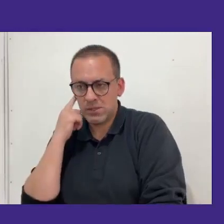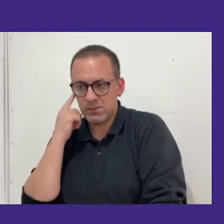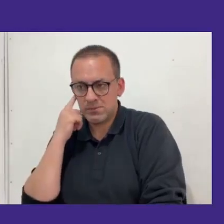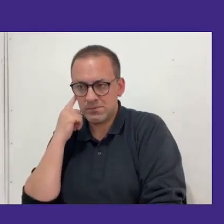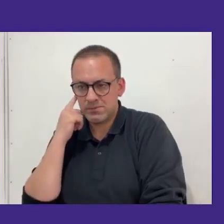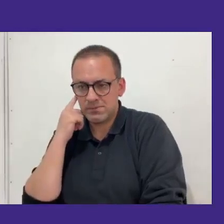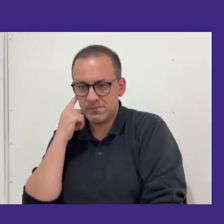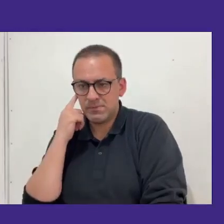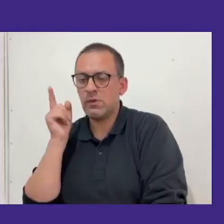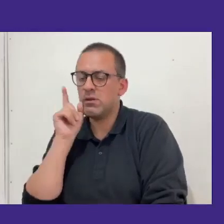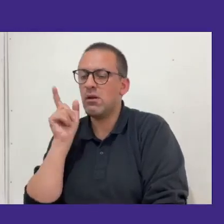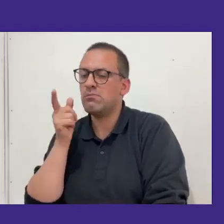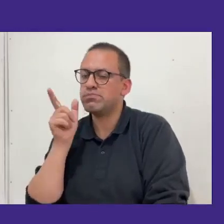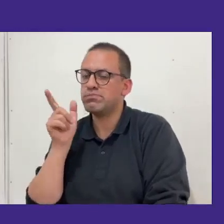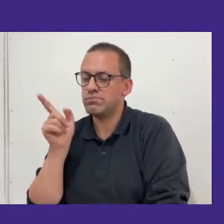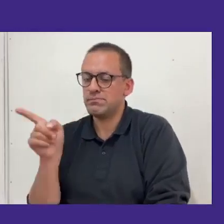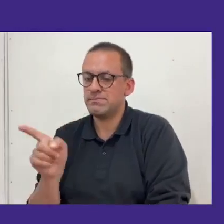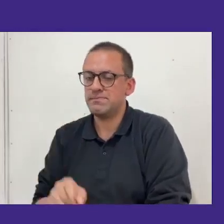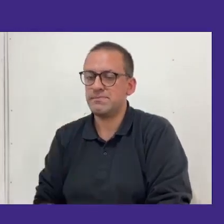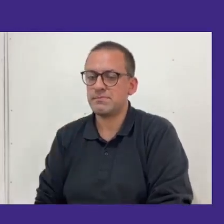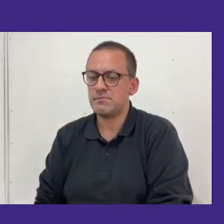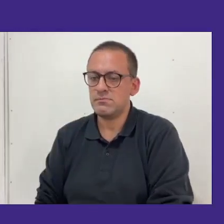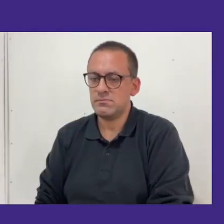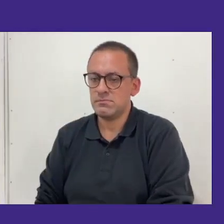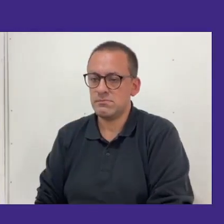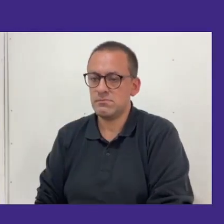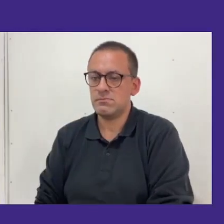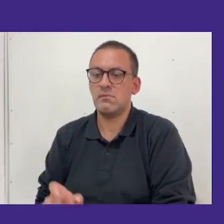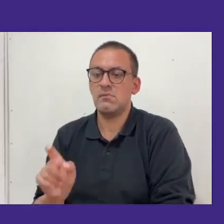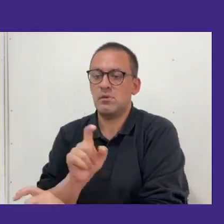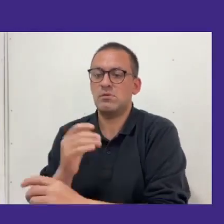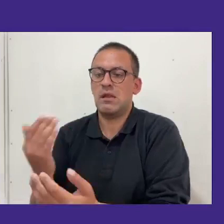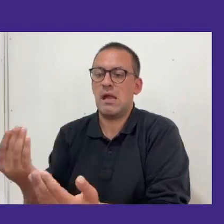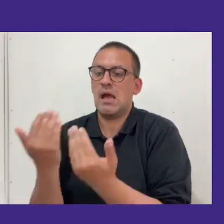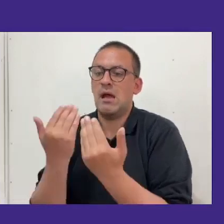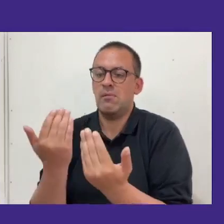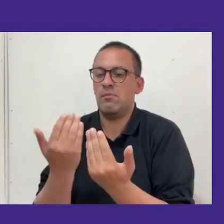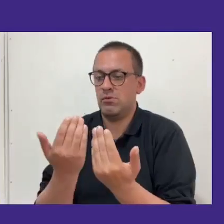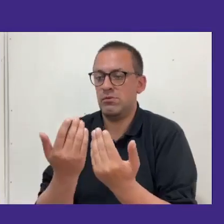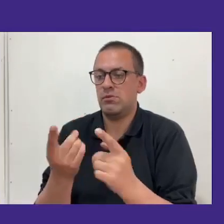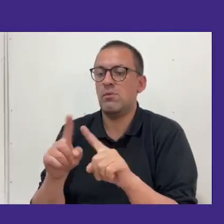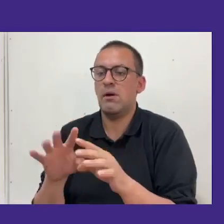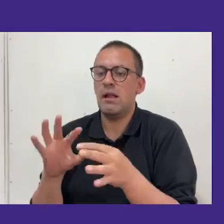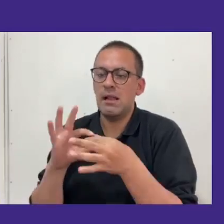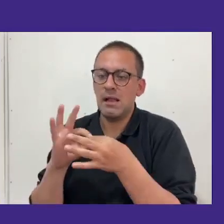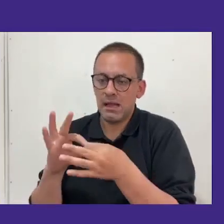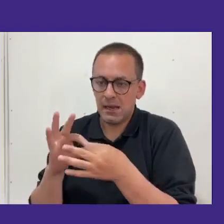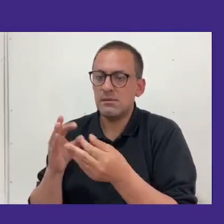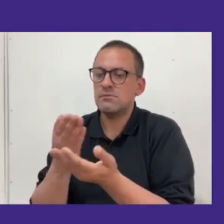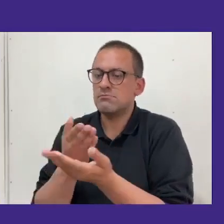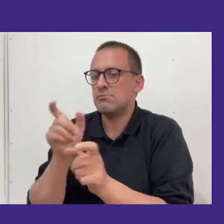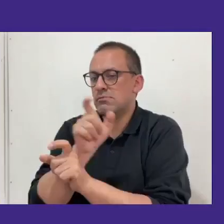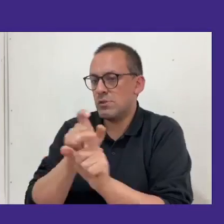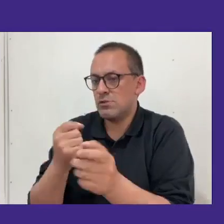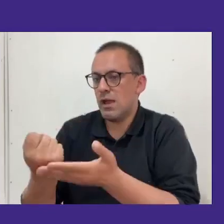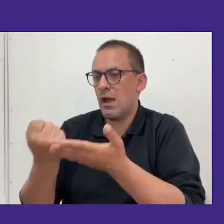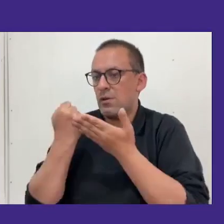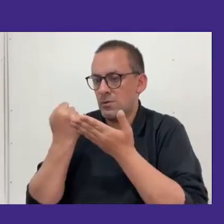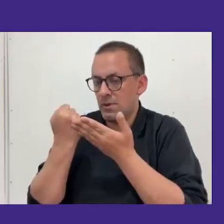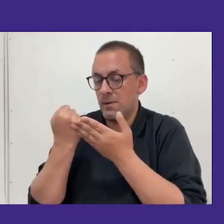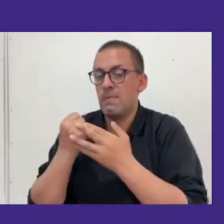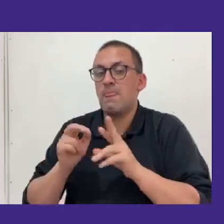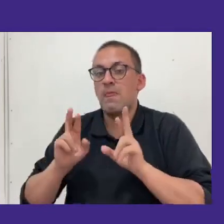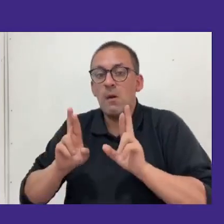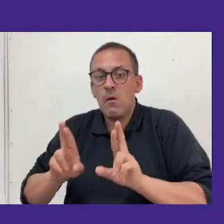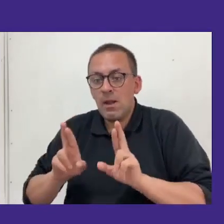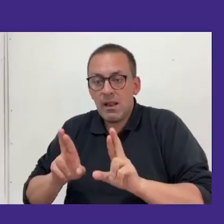audios acá están todos nuestros colaboradores insisto agradecemos mucho y esperamos